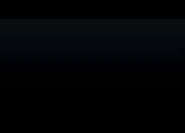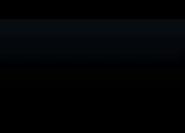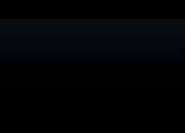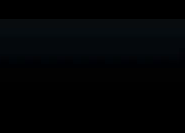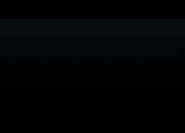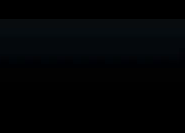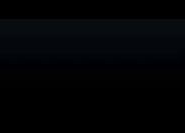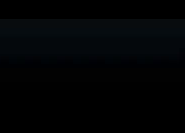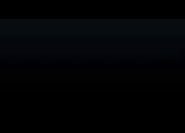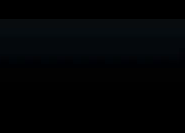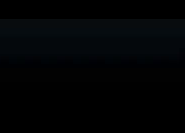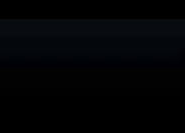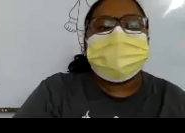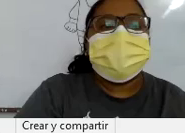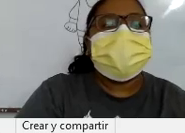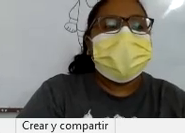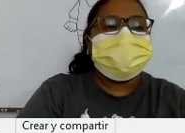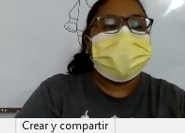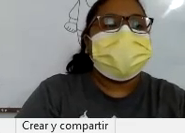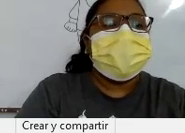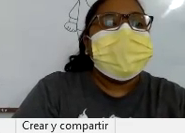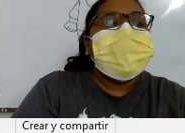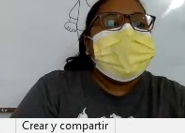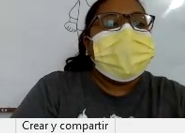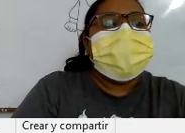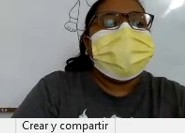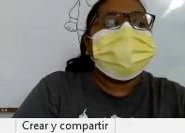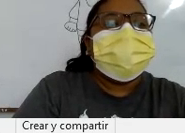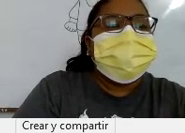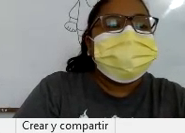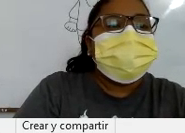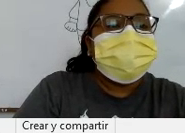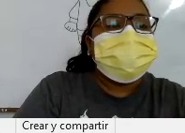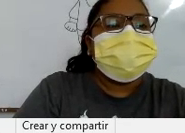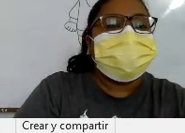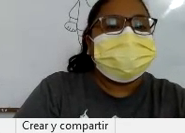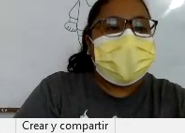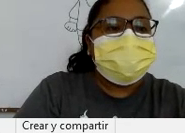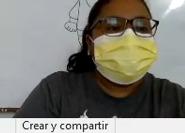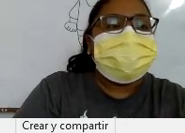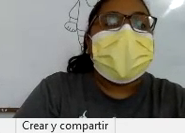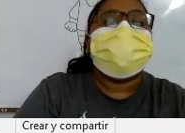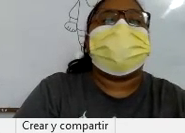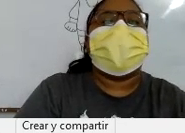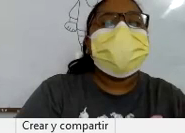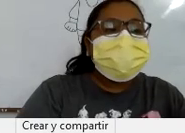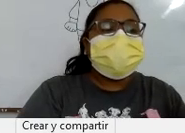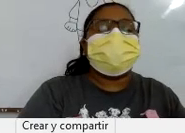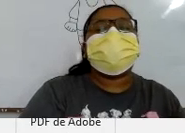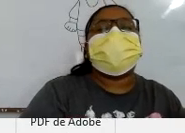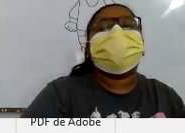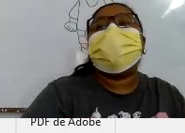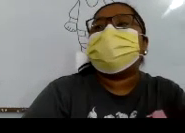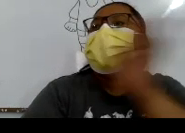Cuaderno De medio natural Voy a reanudar En el cuaderno De medio natural Para empezar